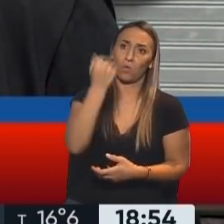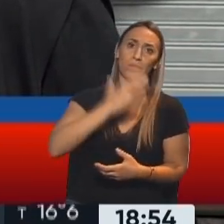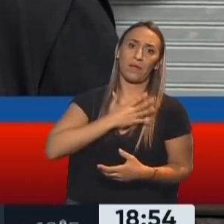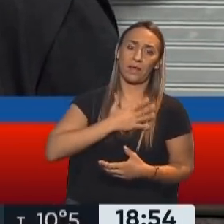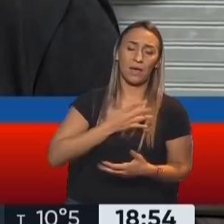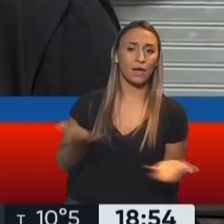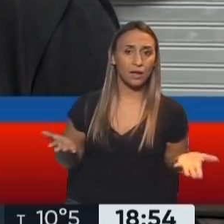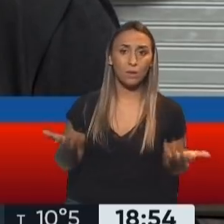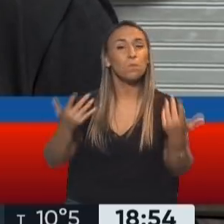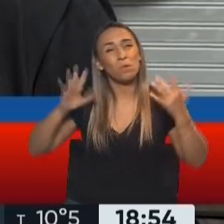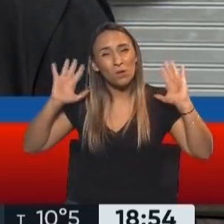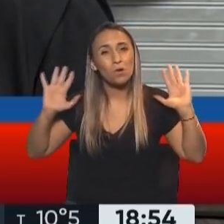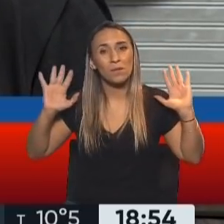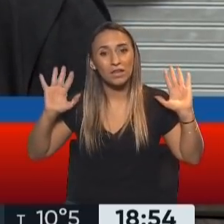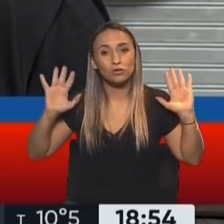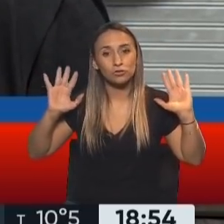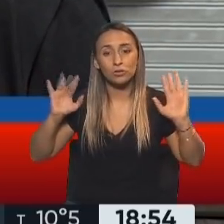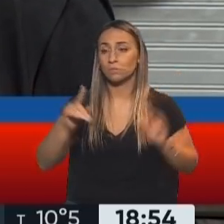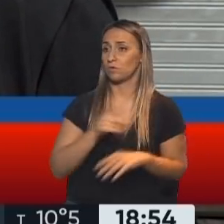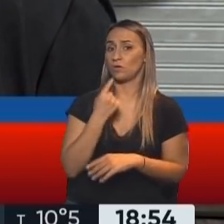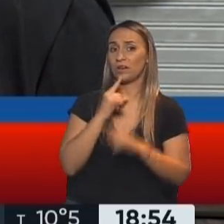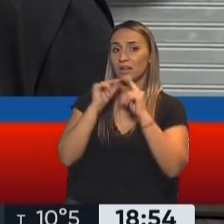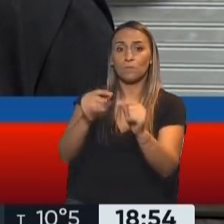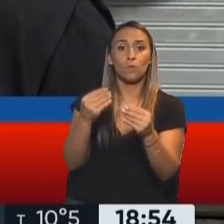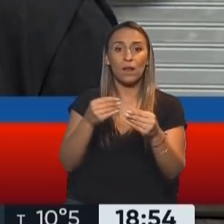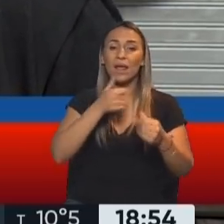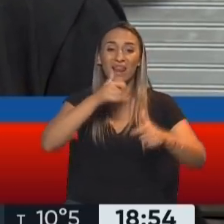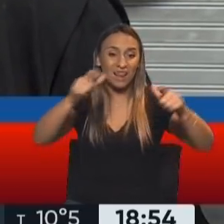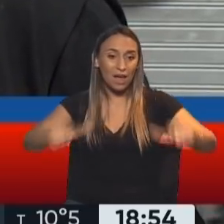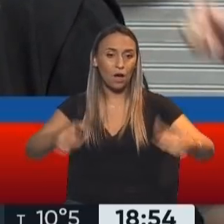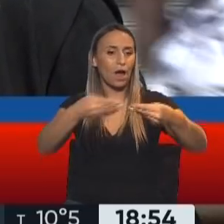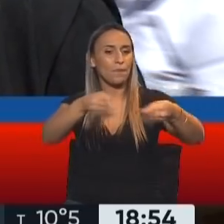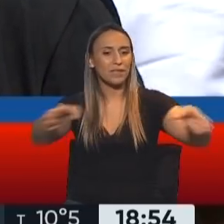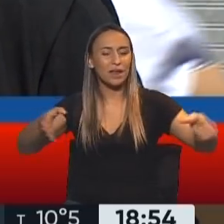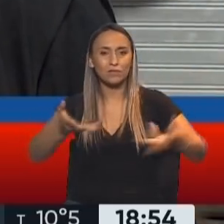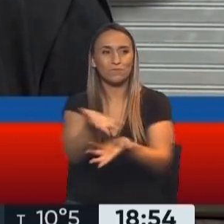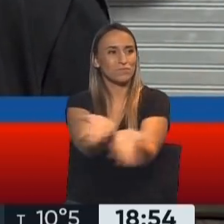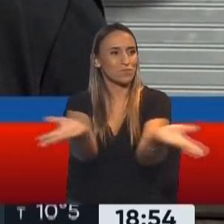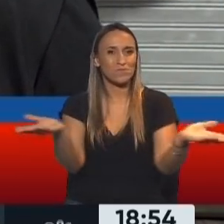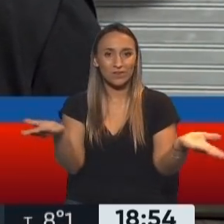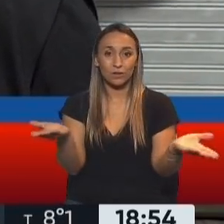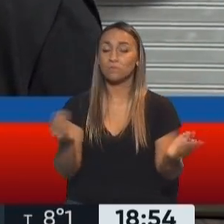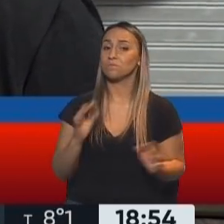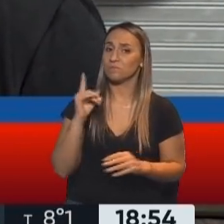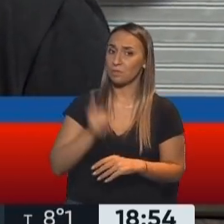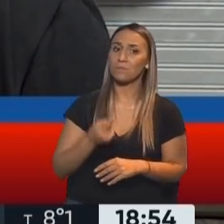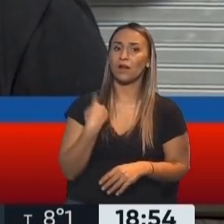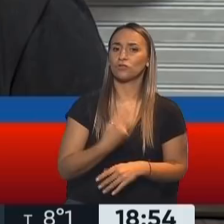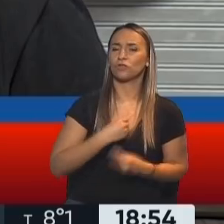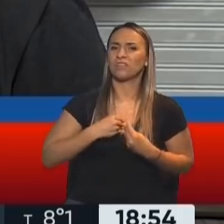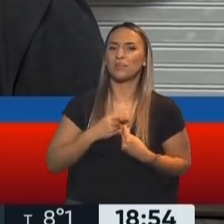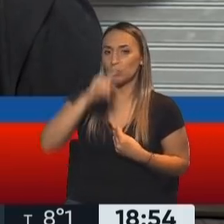aquello que se reclama, que es la apertura del lago. Y en principio, para constituirnos en una nación,